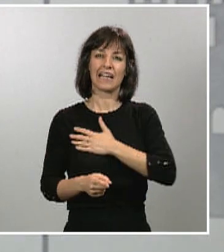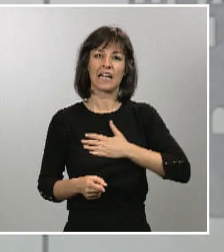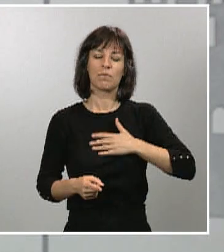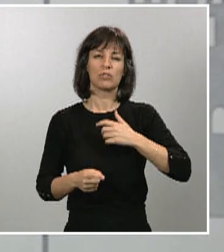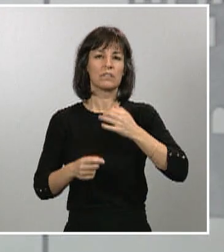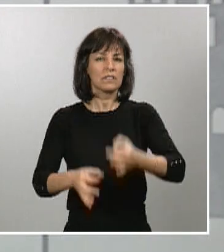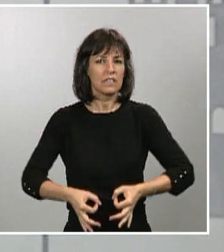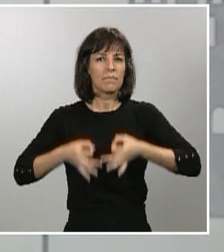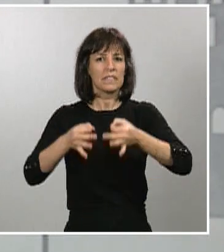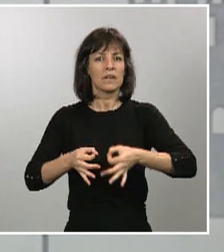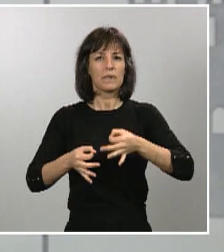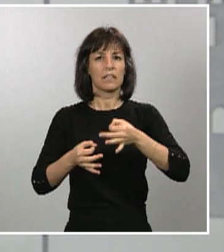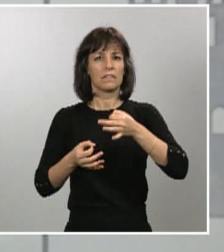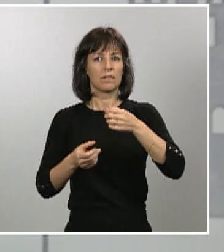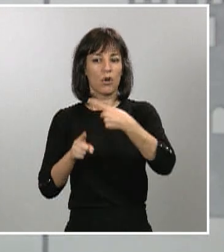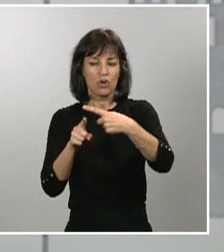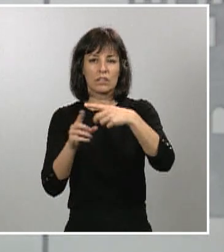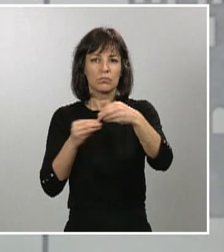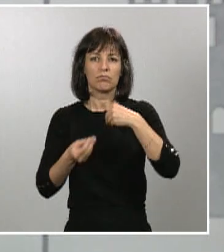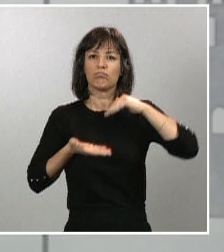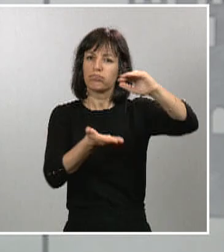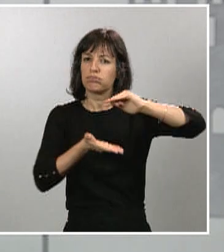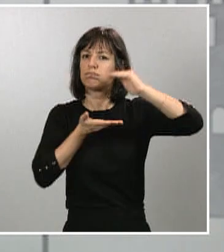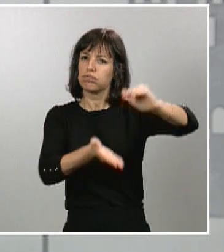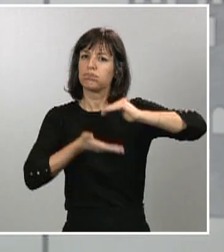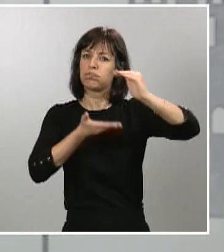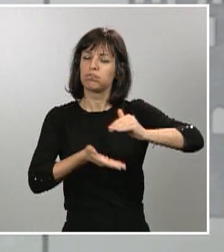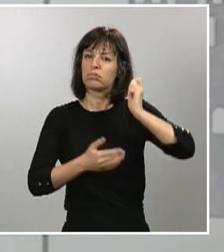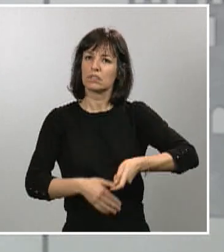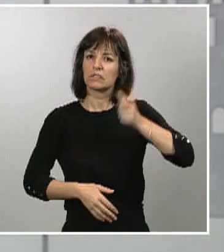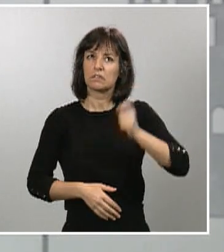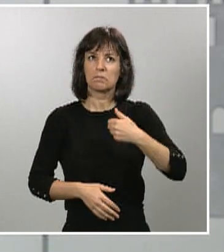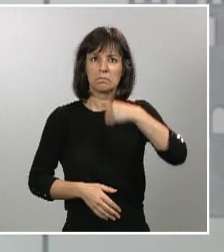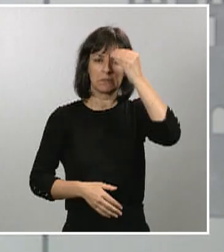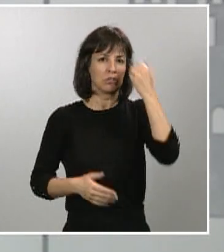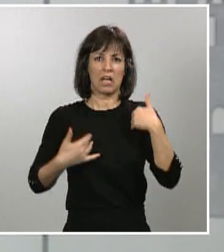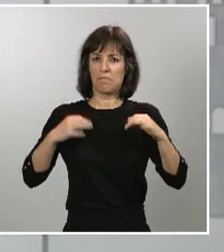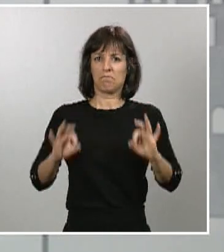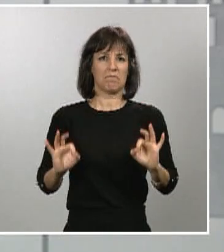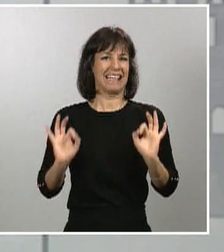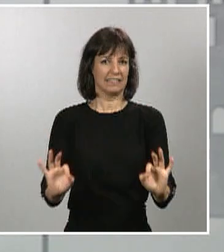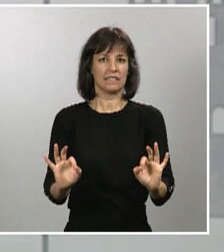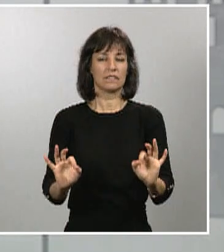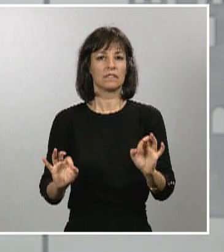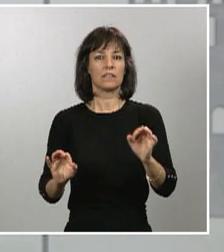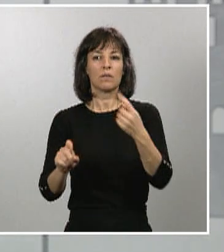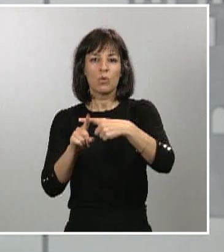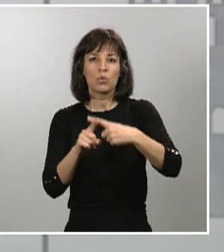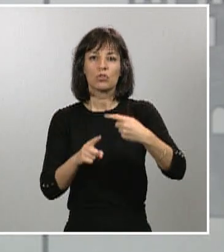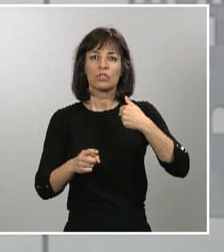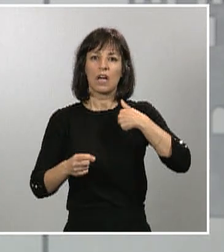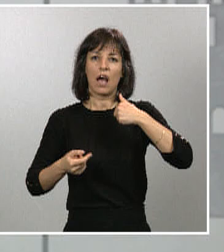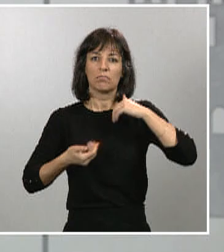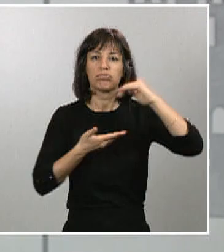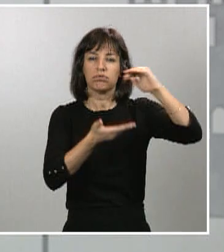creo que podemos decir que ya es un hecho y hemos conseguido un suministro regular de productos. Ayer tuvimos